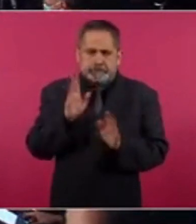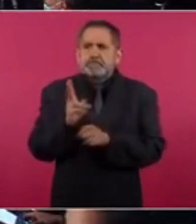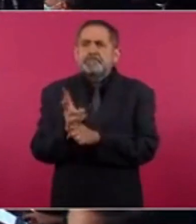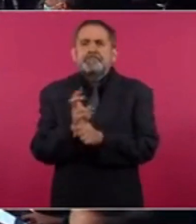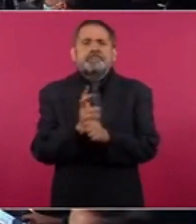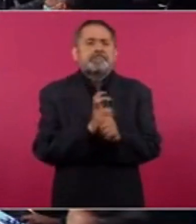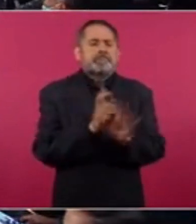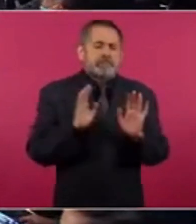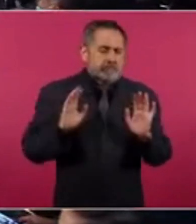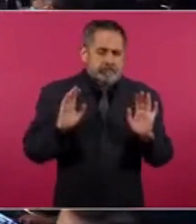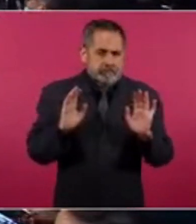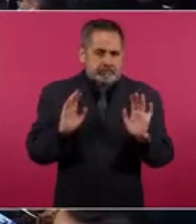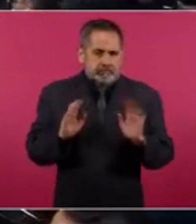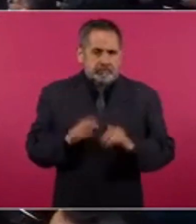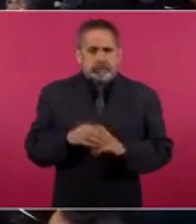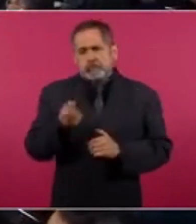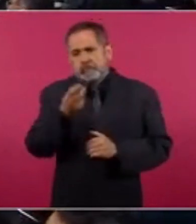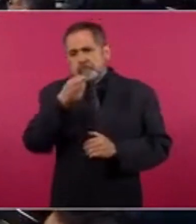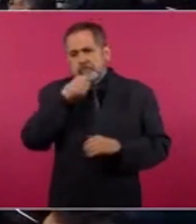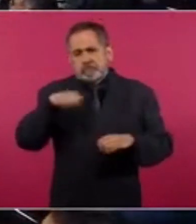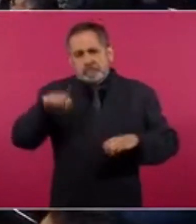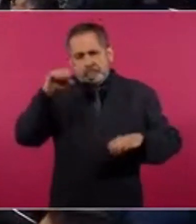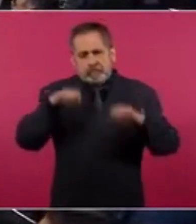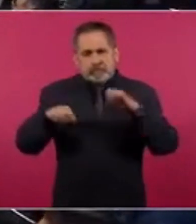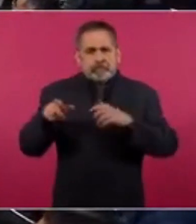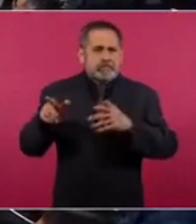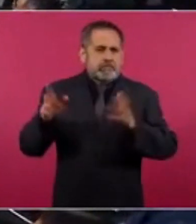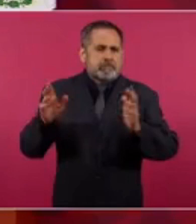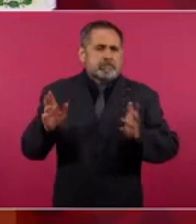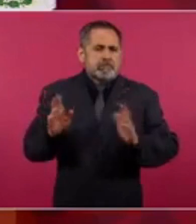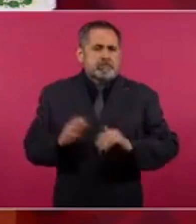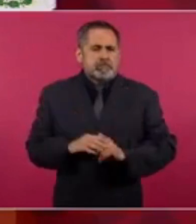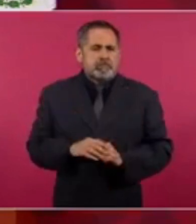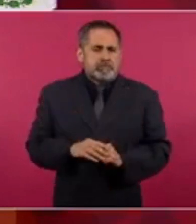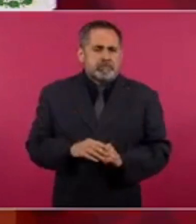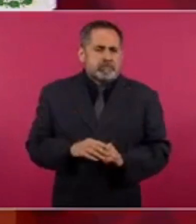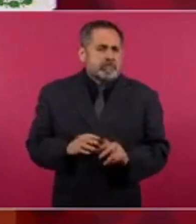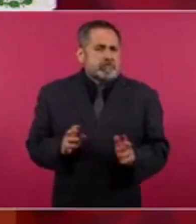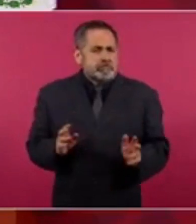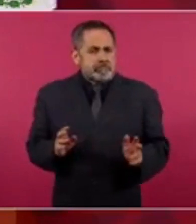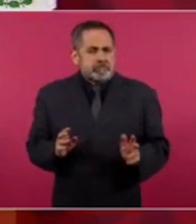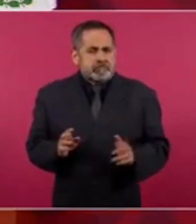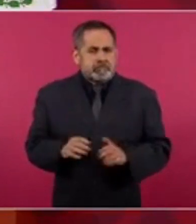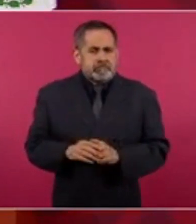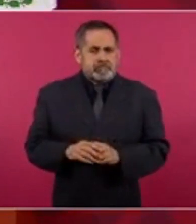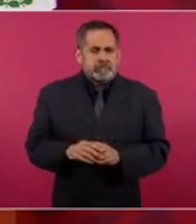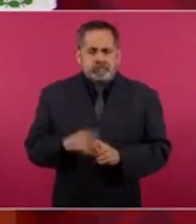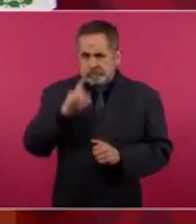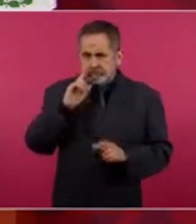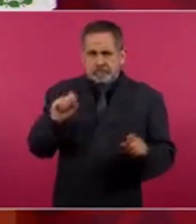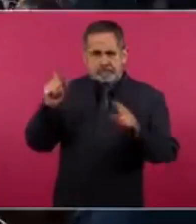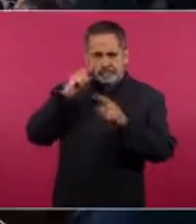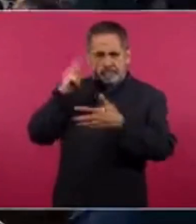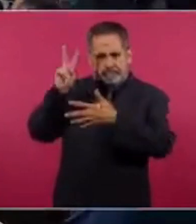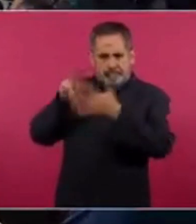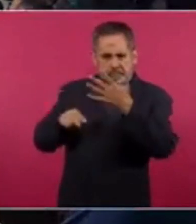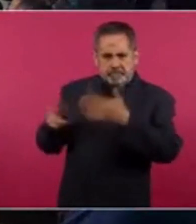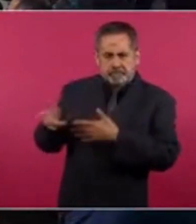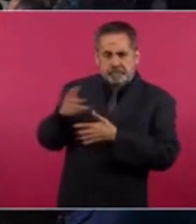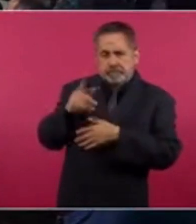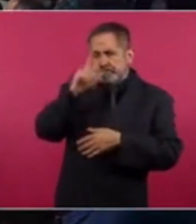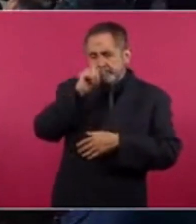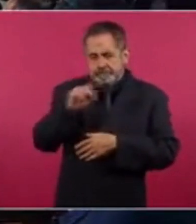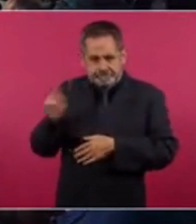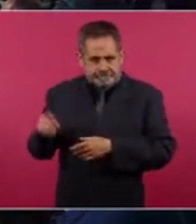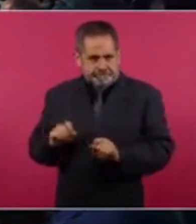Chomsky ya está grande, pero pónganlo porque no les dio